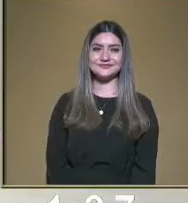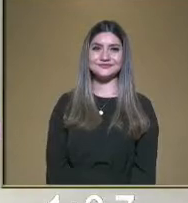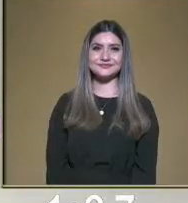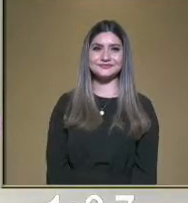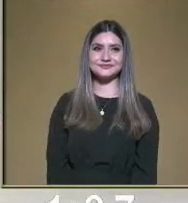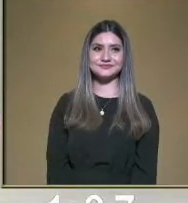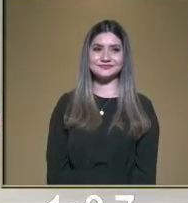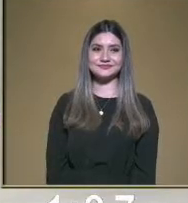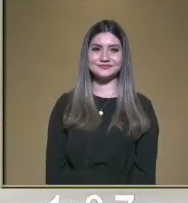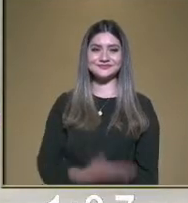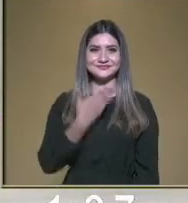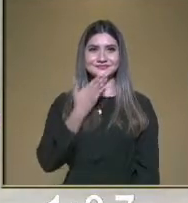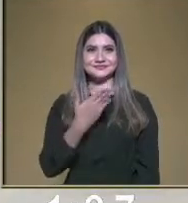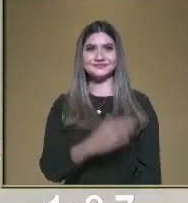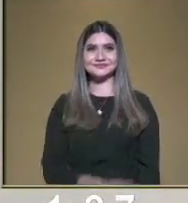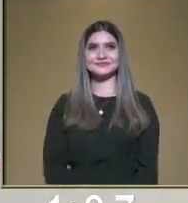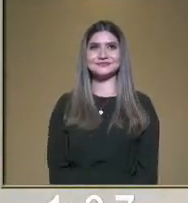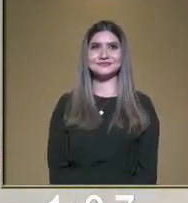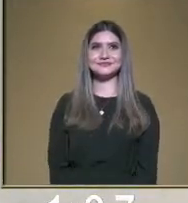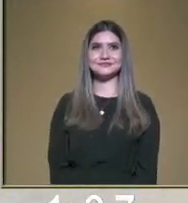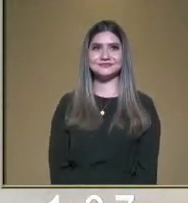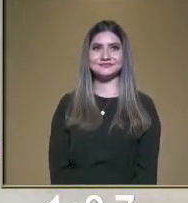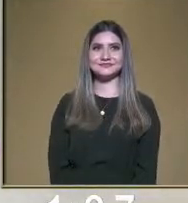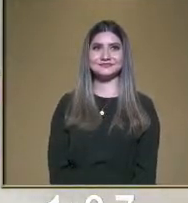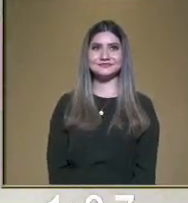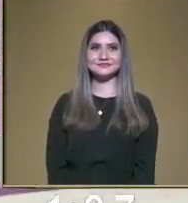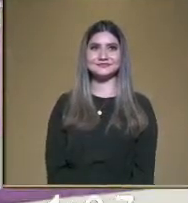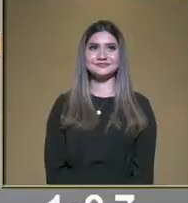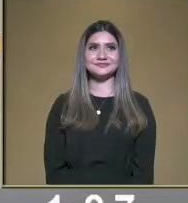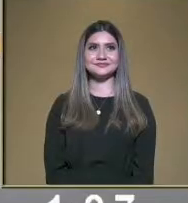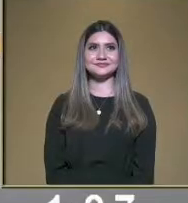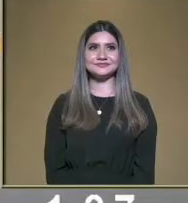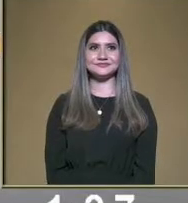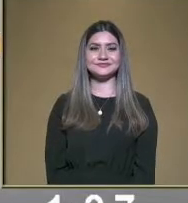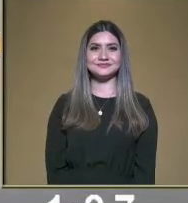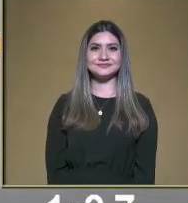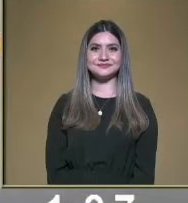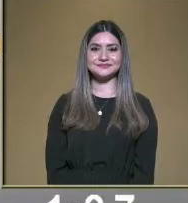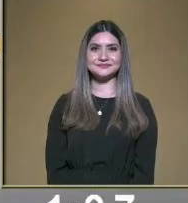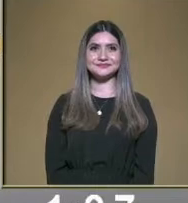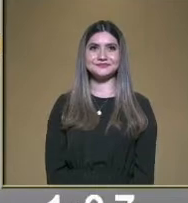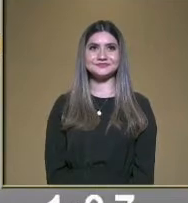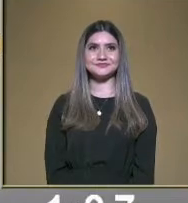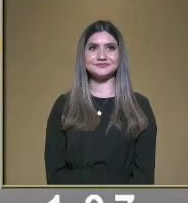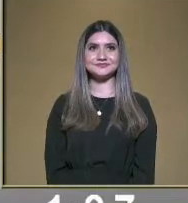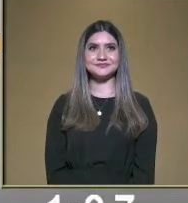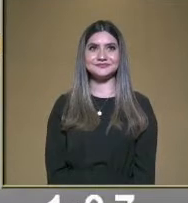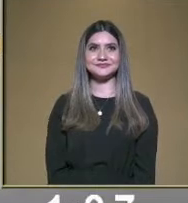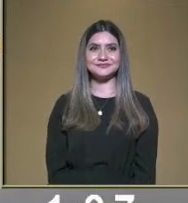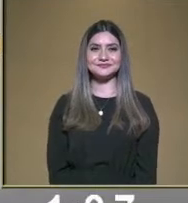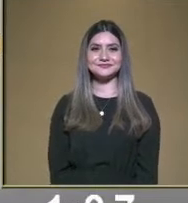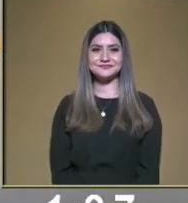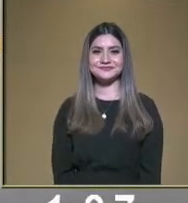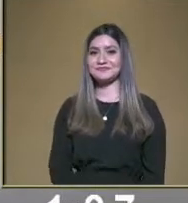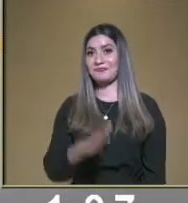Muy bien, maestra. ver. No se deja. No. No, no quiere llegar. quiere.